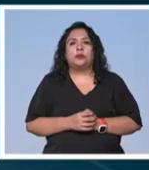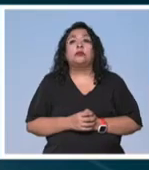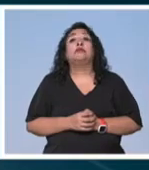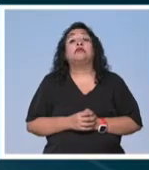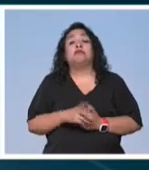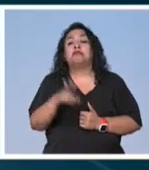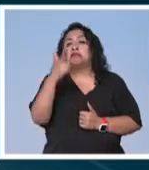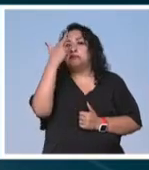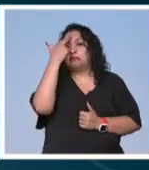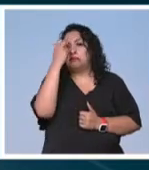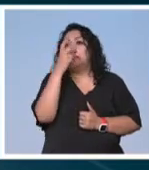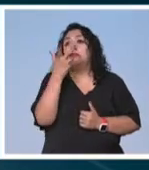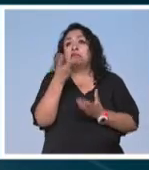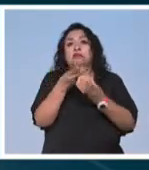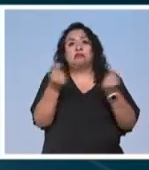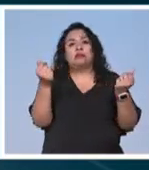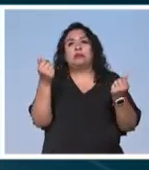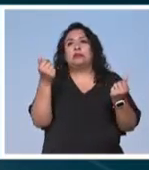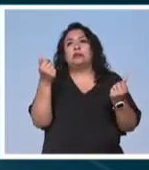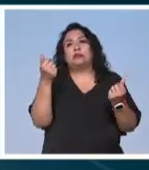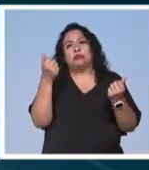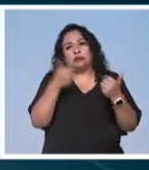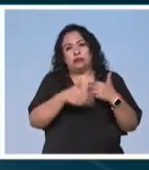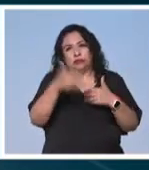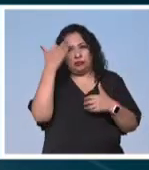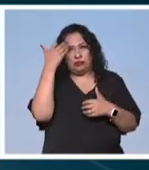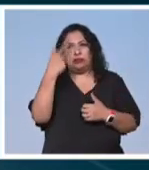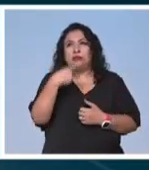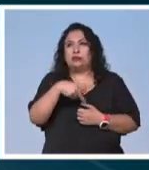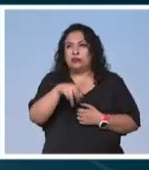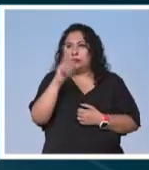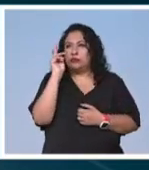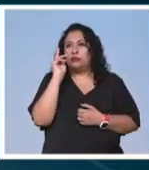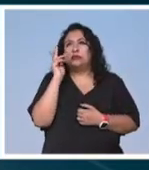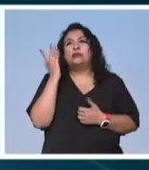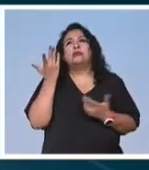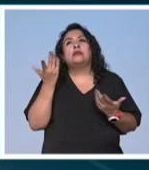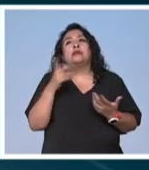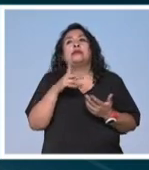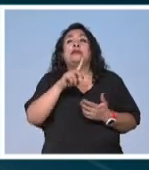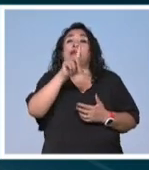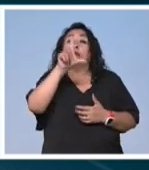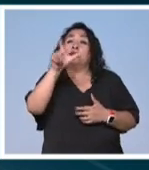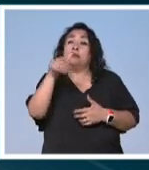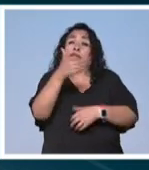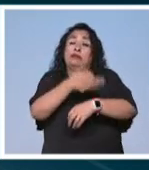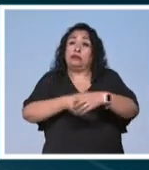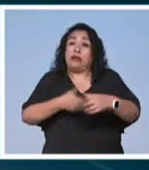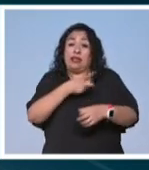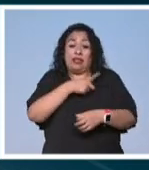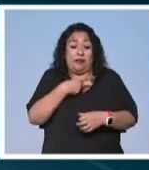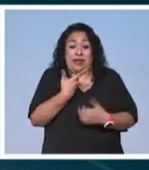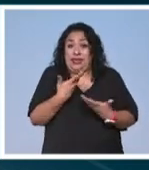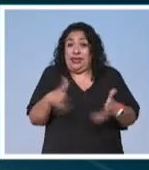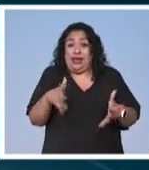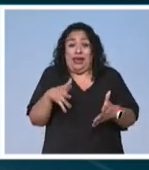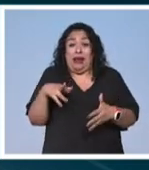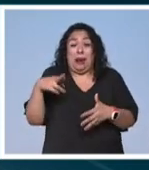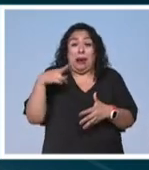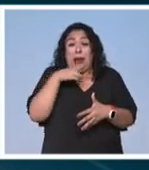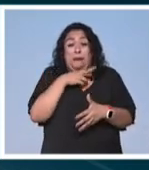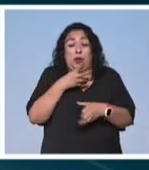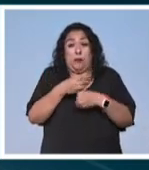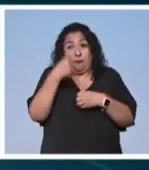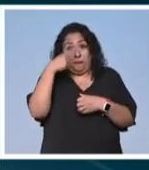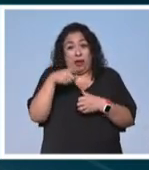bien dice el doctor soluciones a largo plazo pero ya luego es tarde tiene que ser a la brevedad para